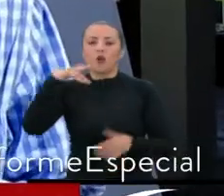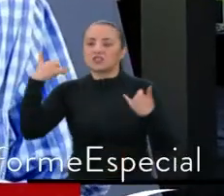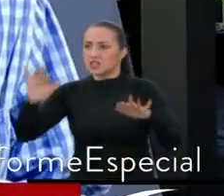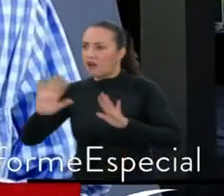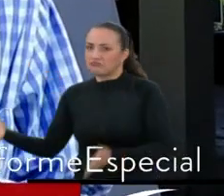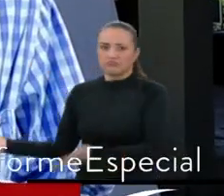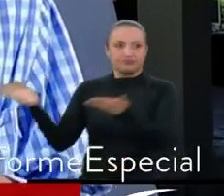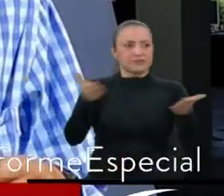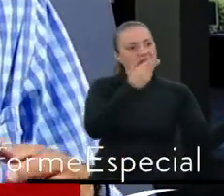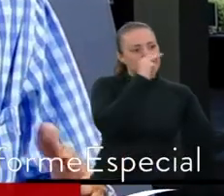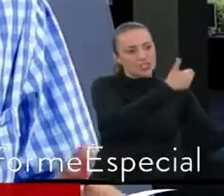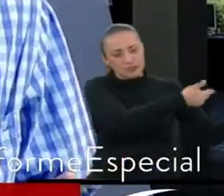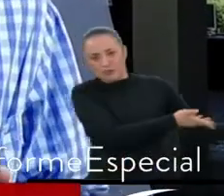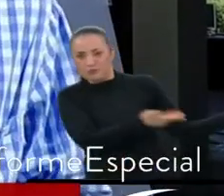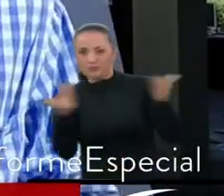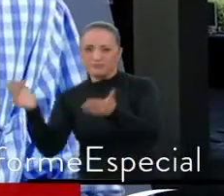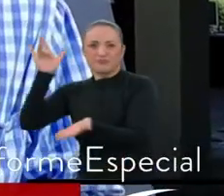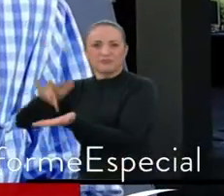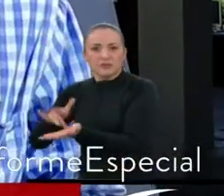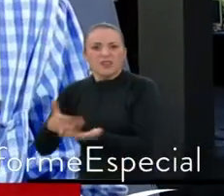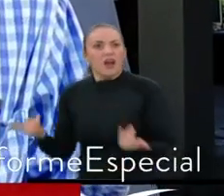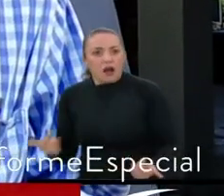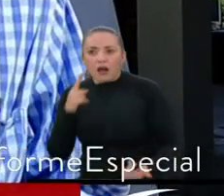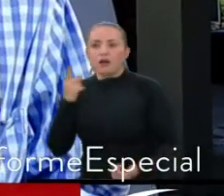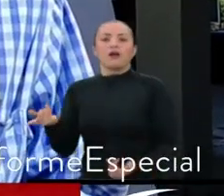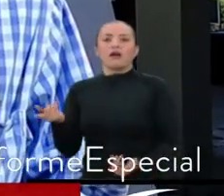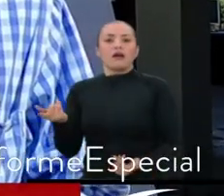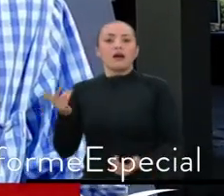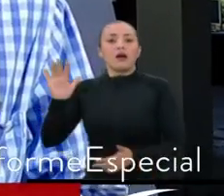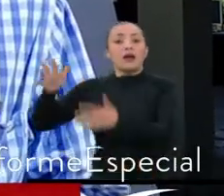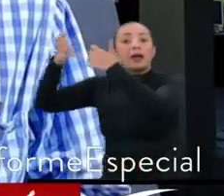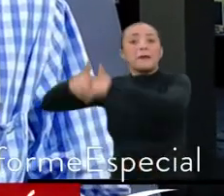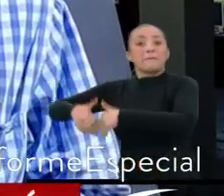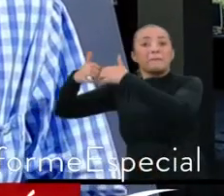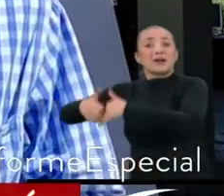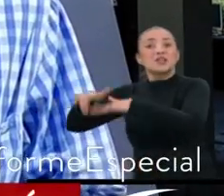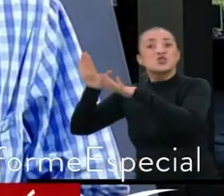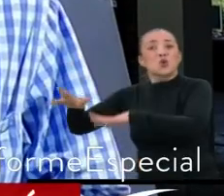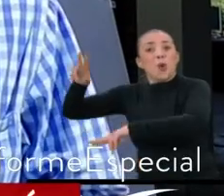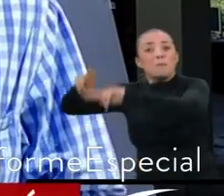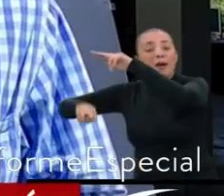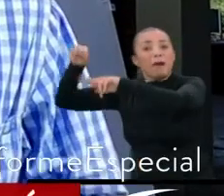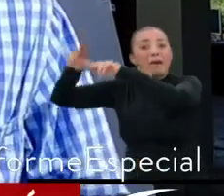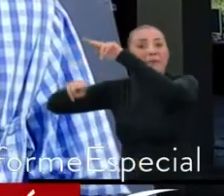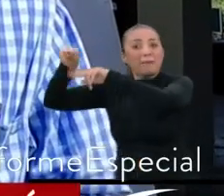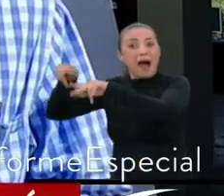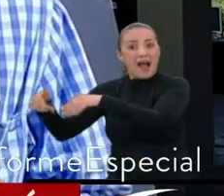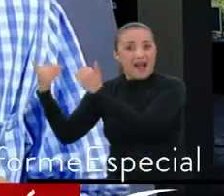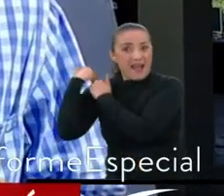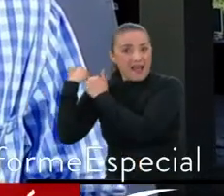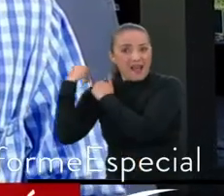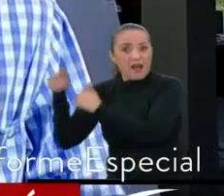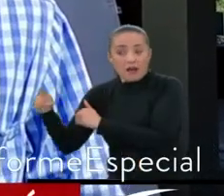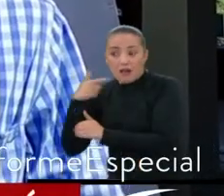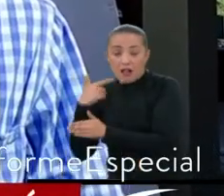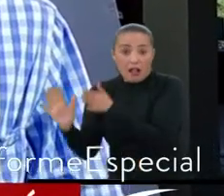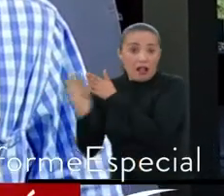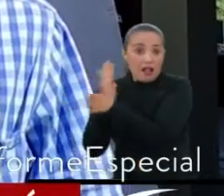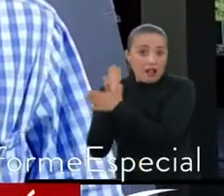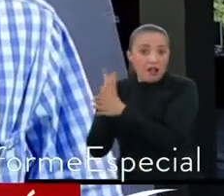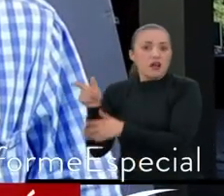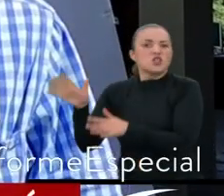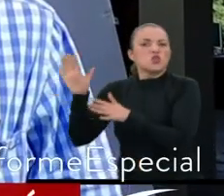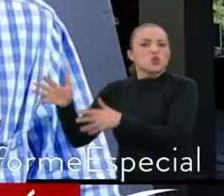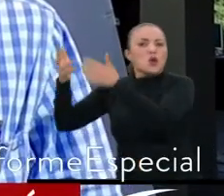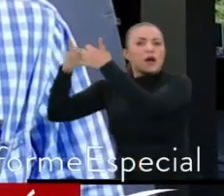ya de presencialidad y resulta que nos encontramos con que la empresa que estaba realizando la obra, según tengo entendido, es una